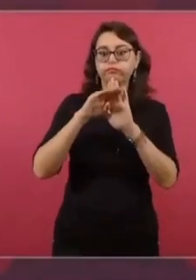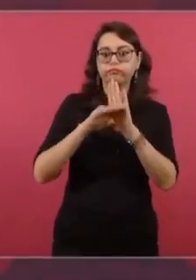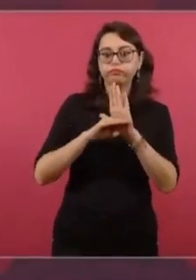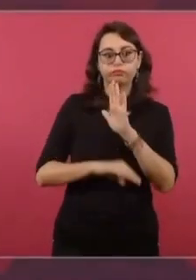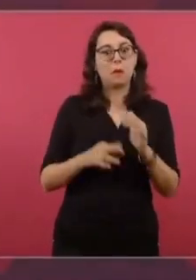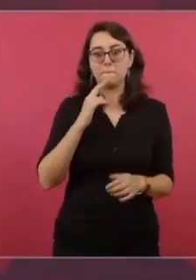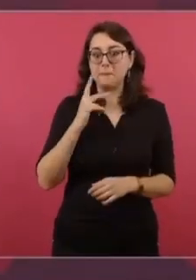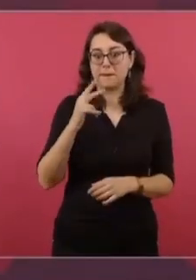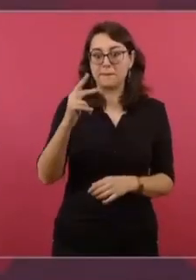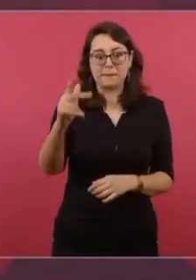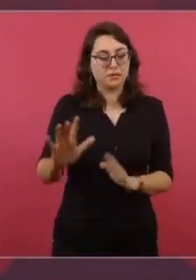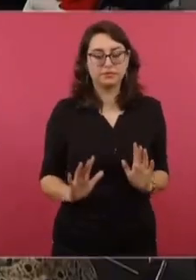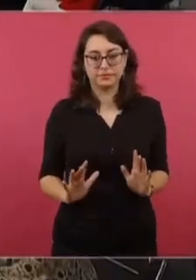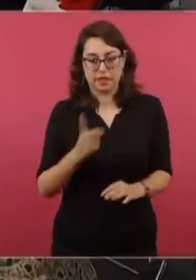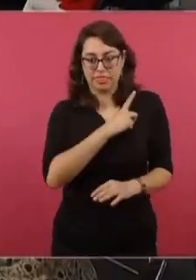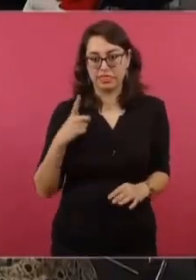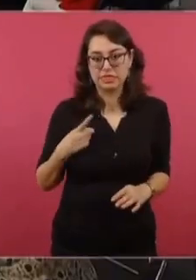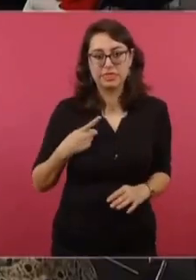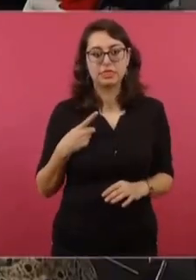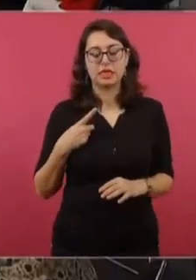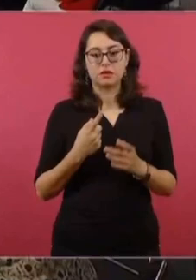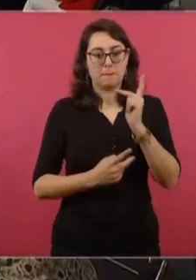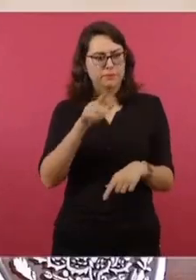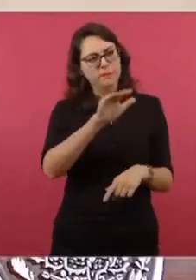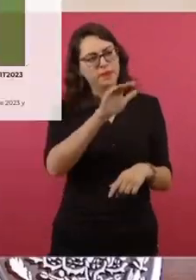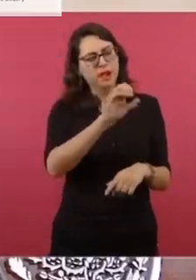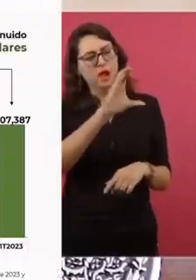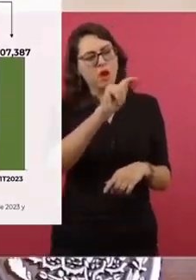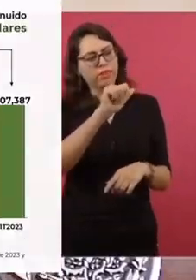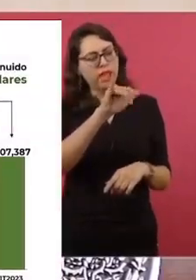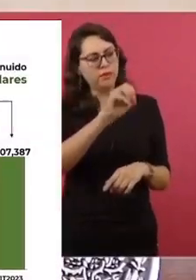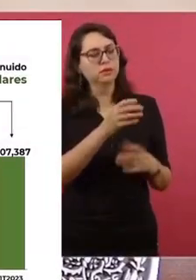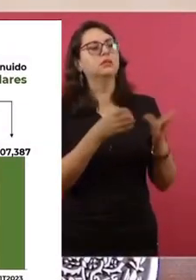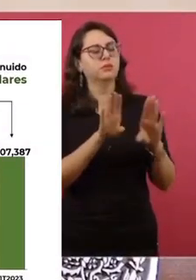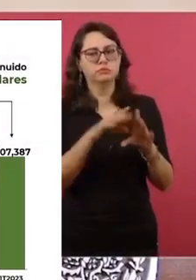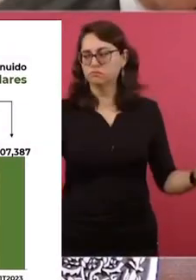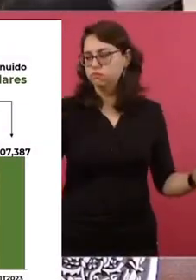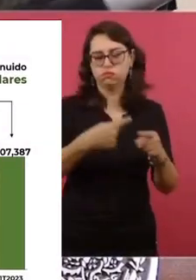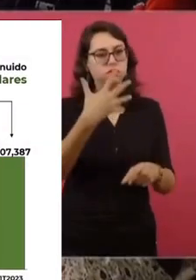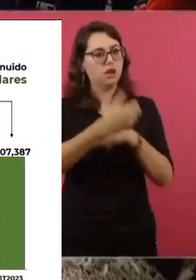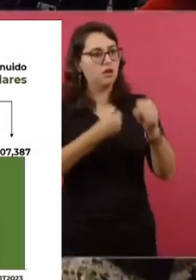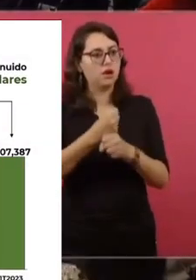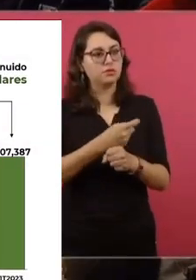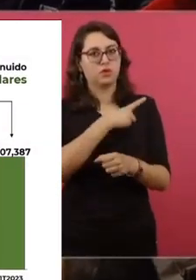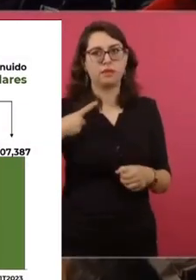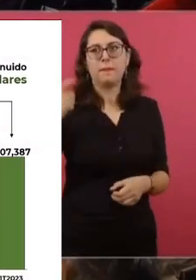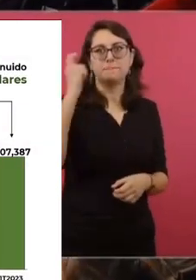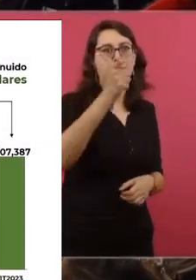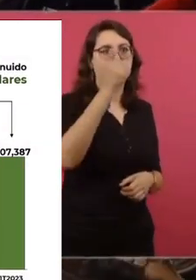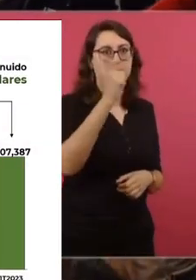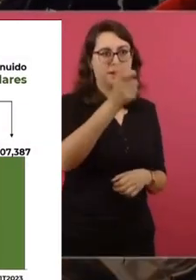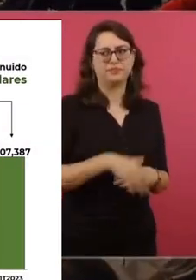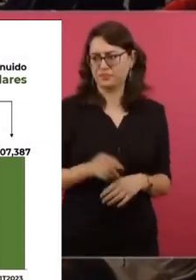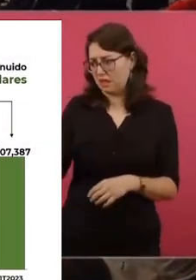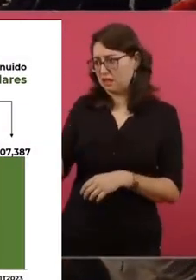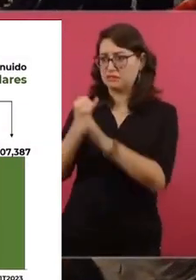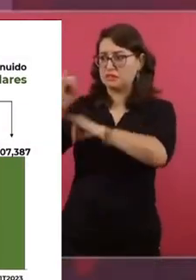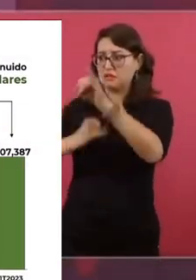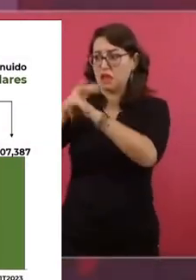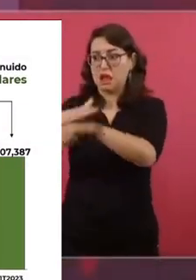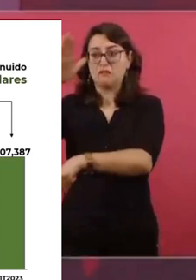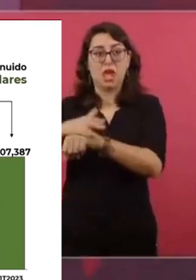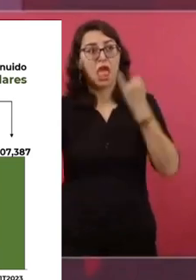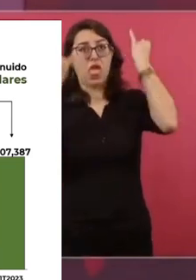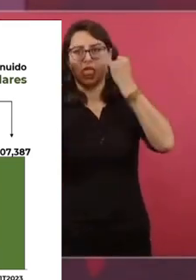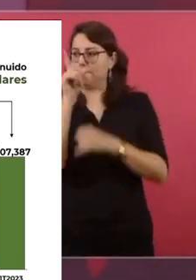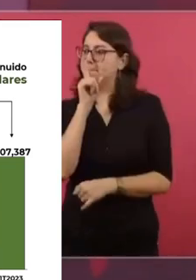probar. A ver qué nos mandan en los comportamientos de deuda. Para, de una vez desmentir a la calificadora esta. O para